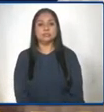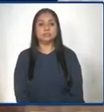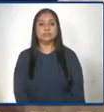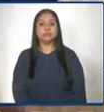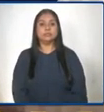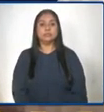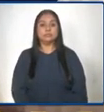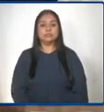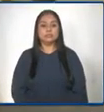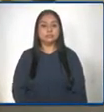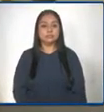Buenos días.